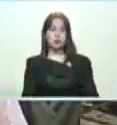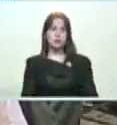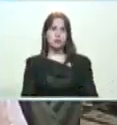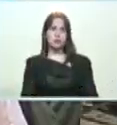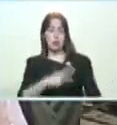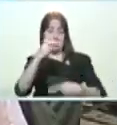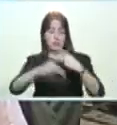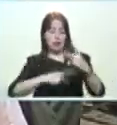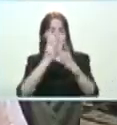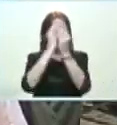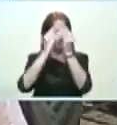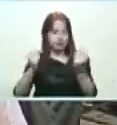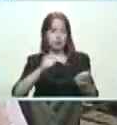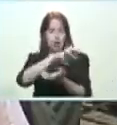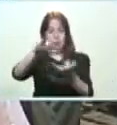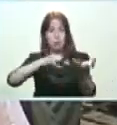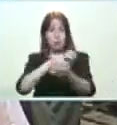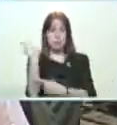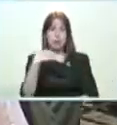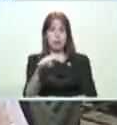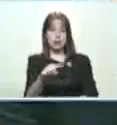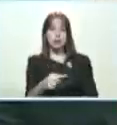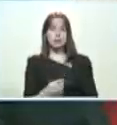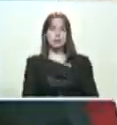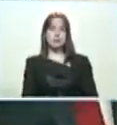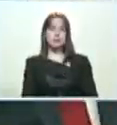y para resolver los problemas que tenemos.